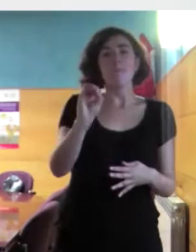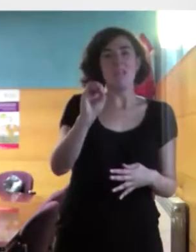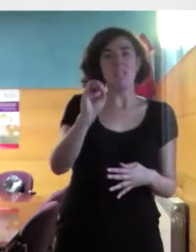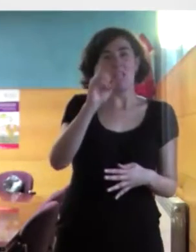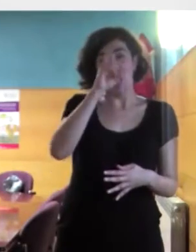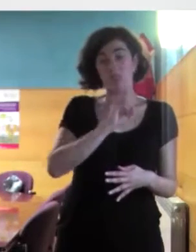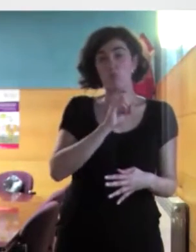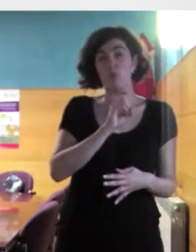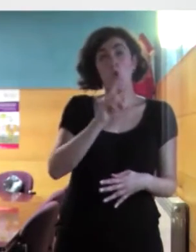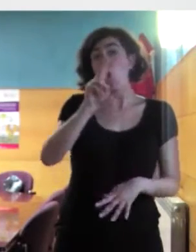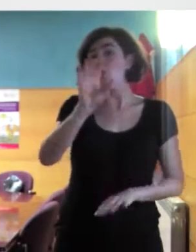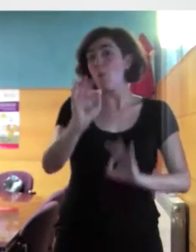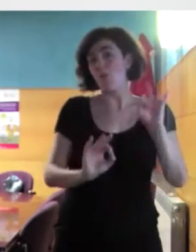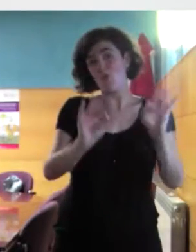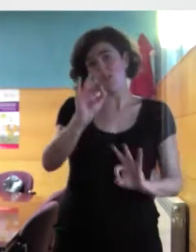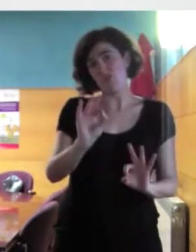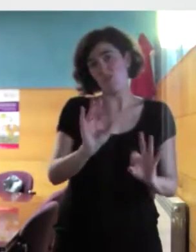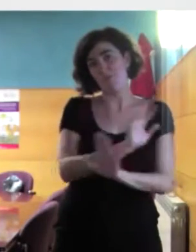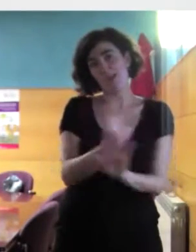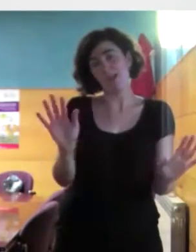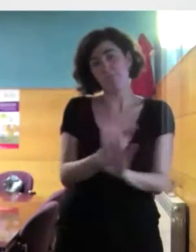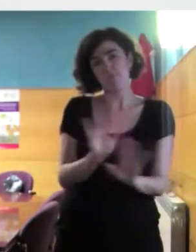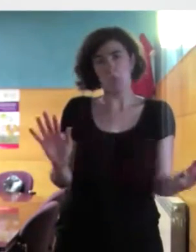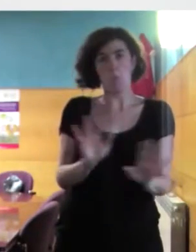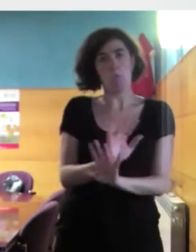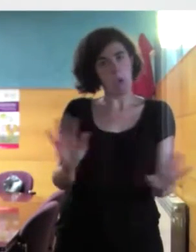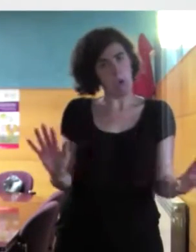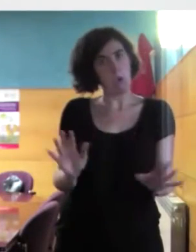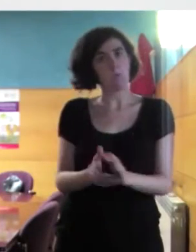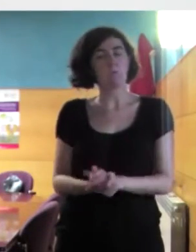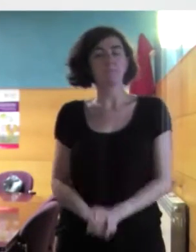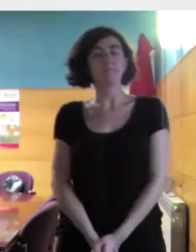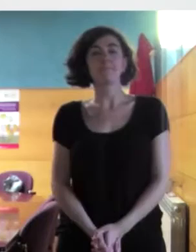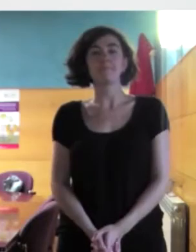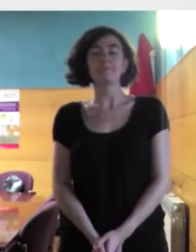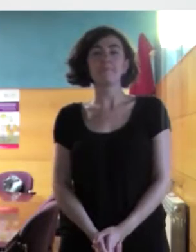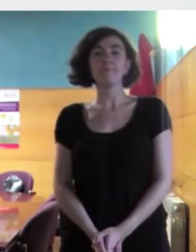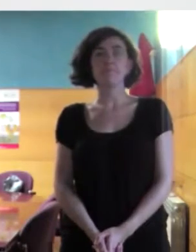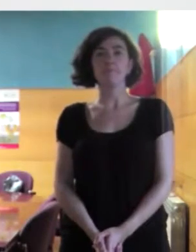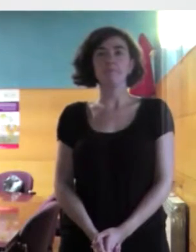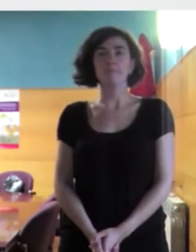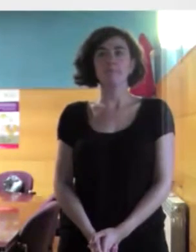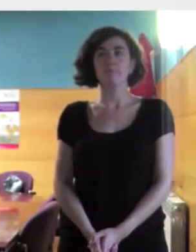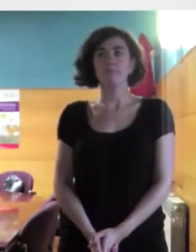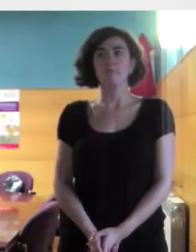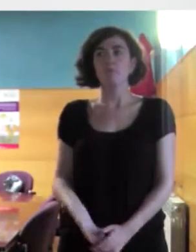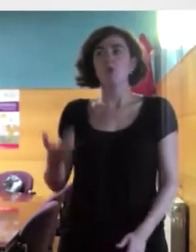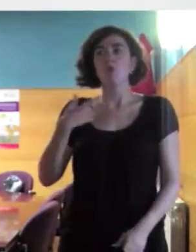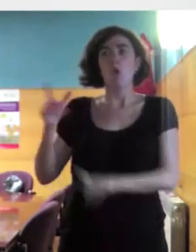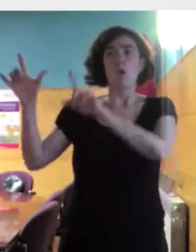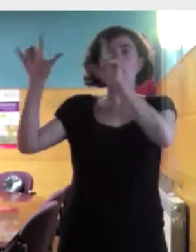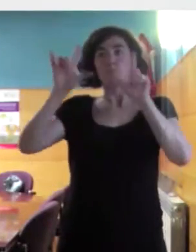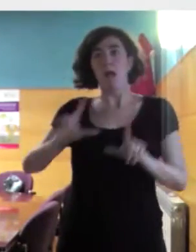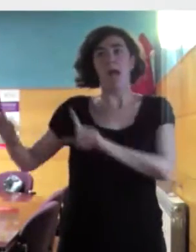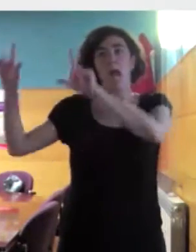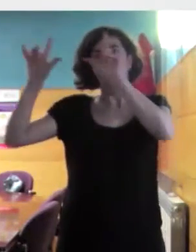1%. Entonces, bueno, es una realidad significativa, yo creo. Vais a ver que tengo varias pantallas, no